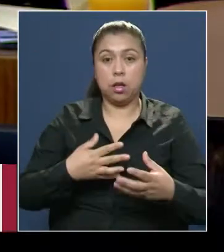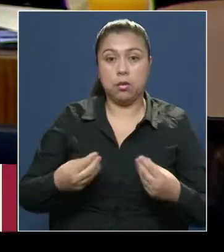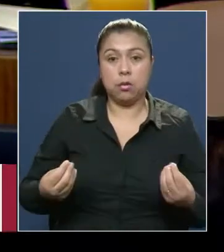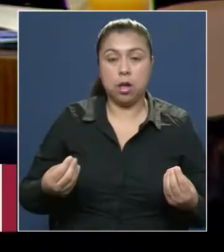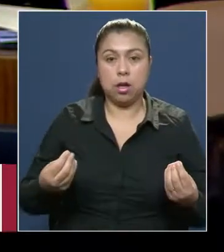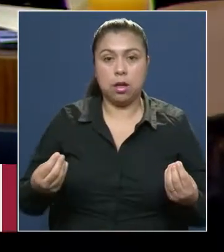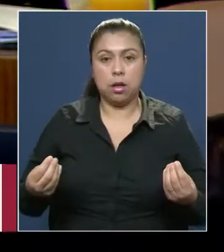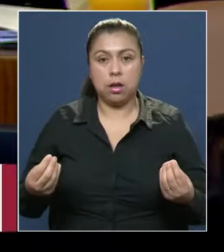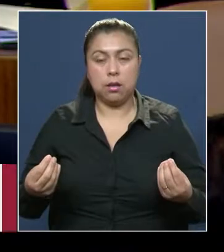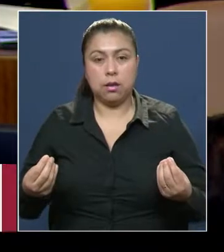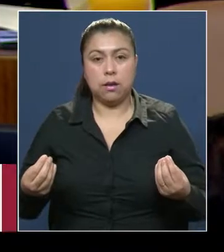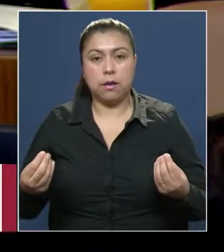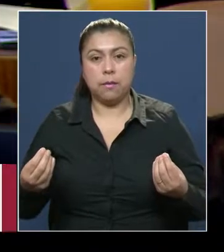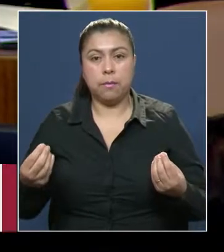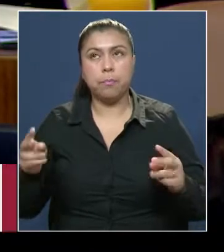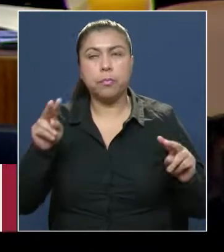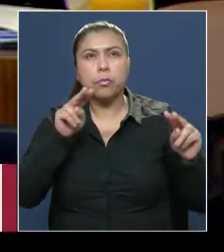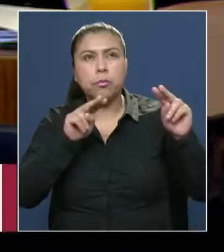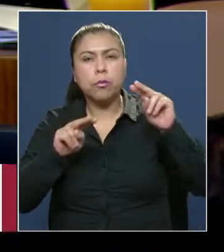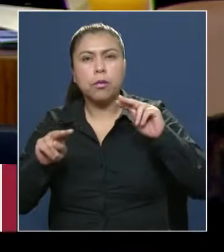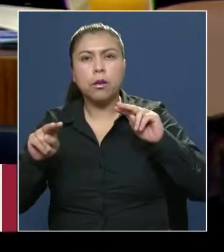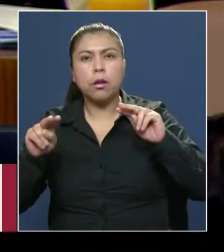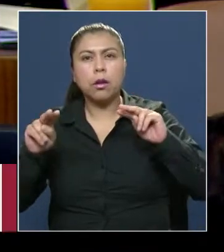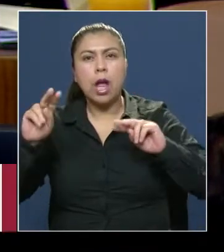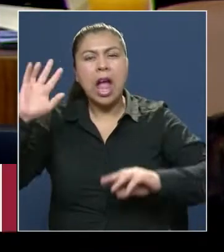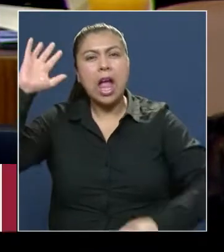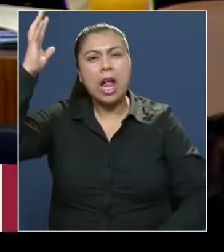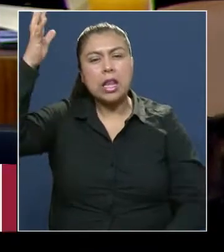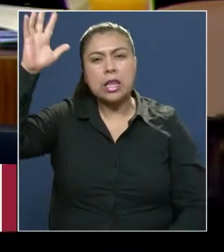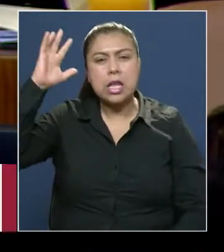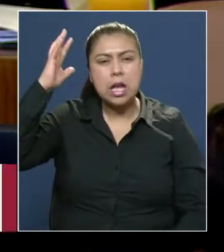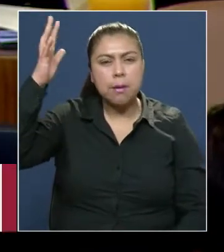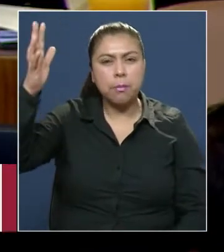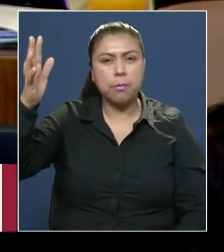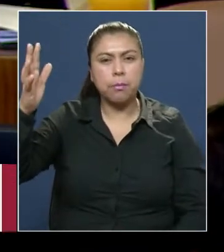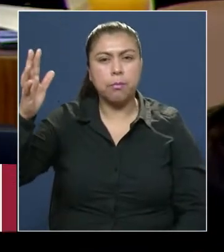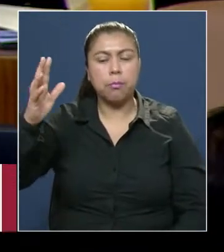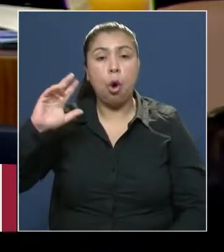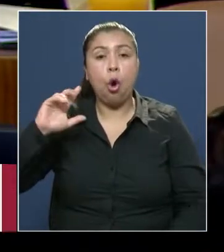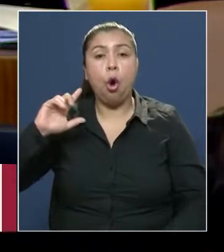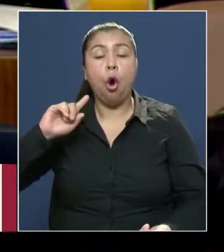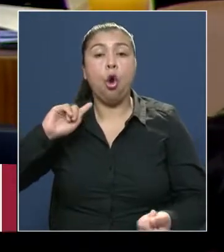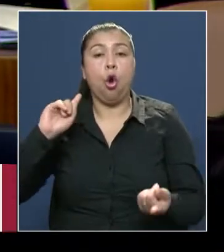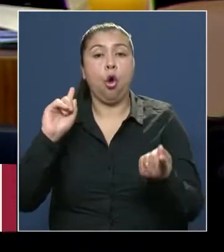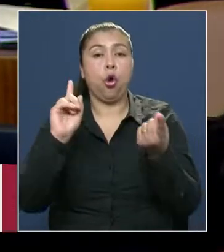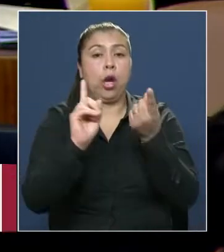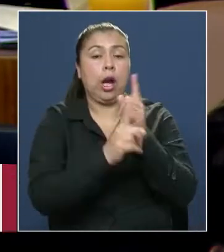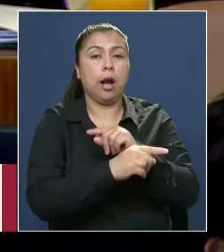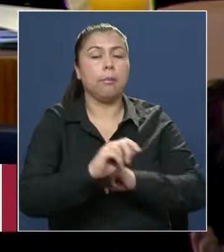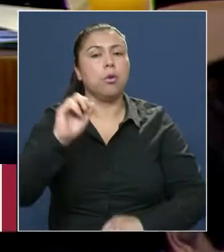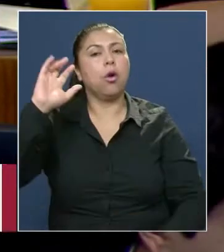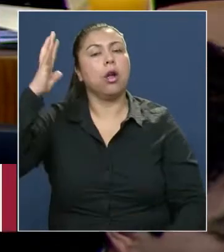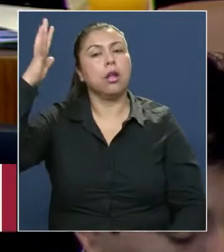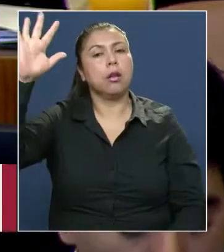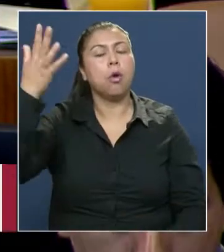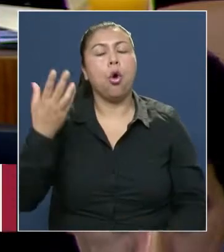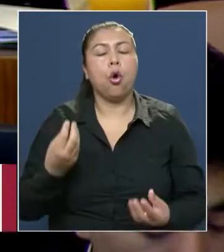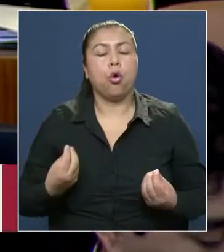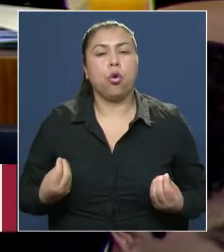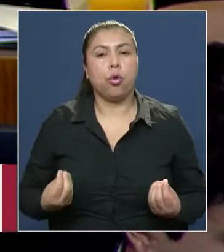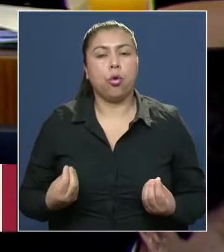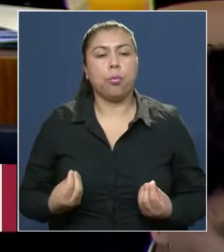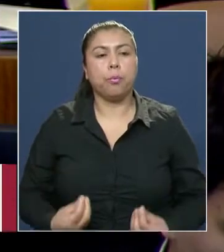tiempo y los cambios en el tiempo, cómo fueron